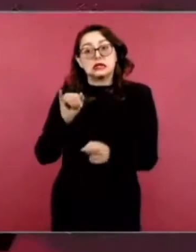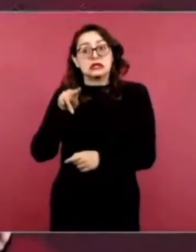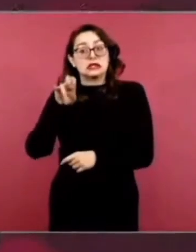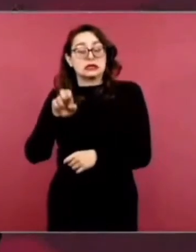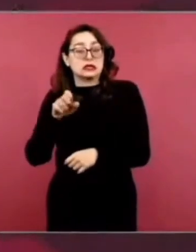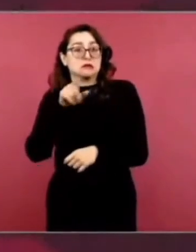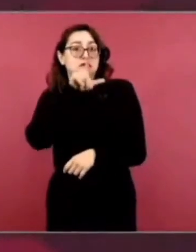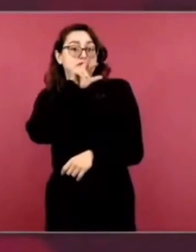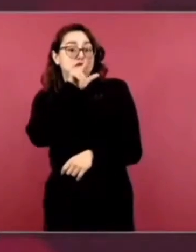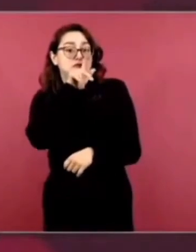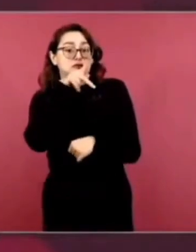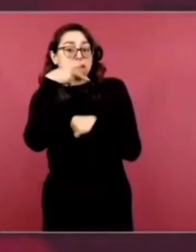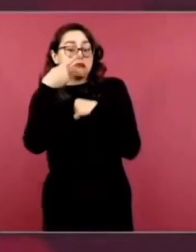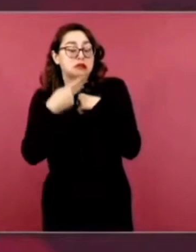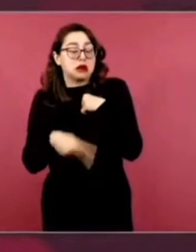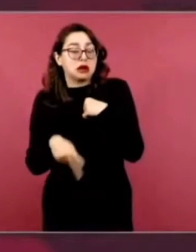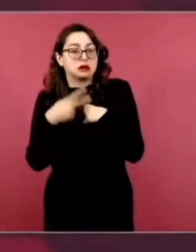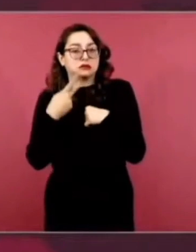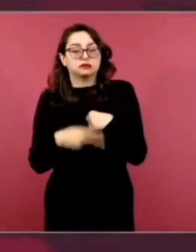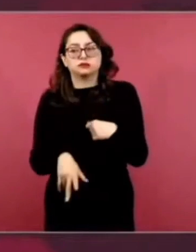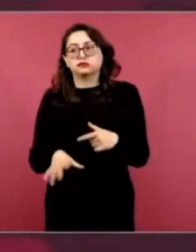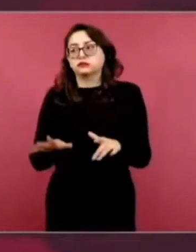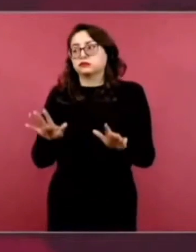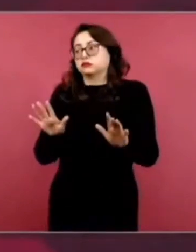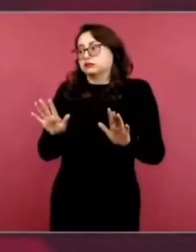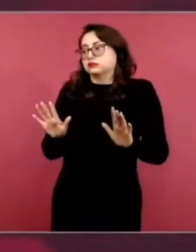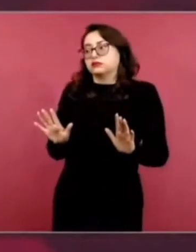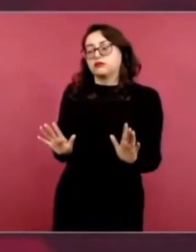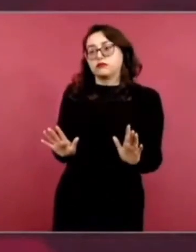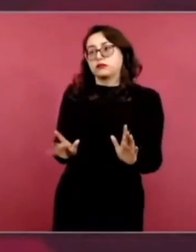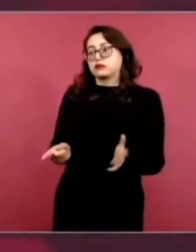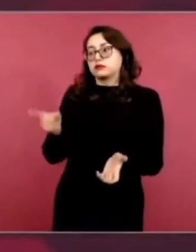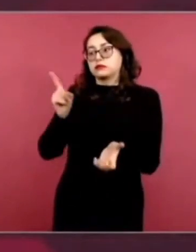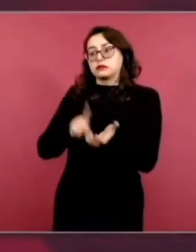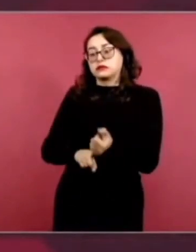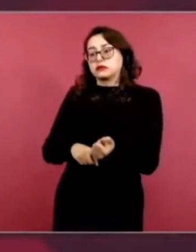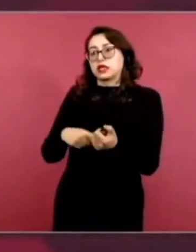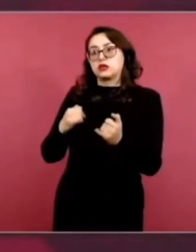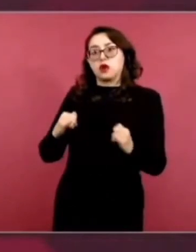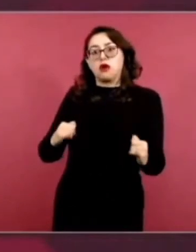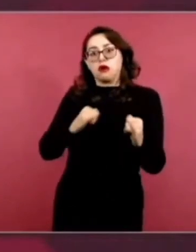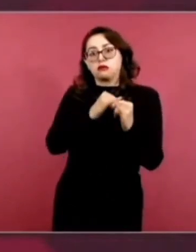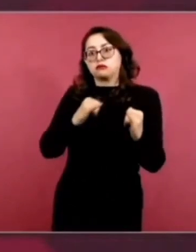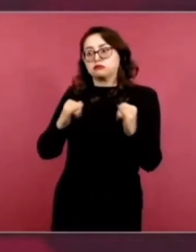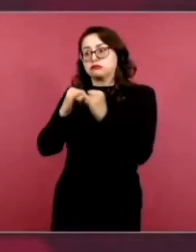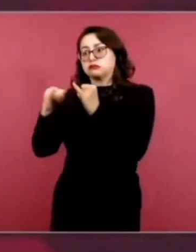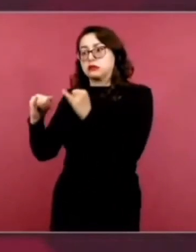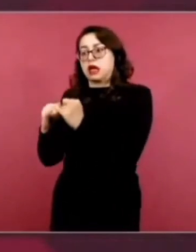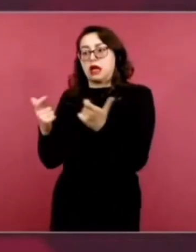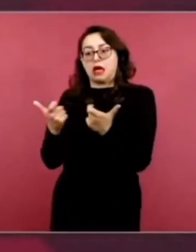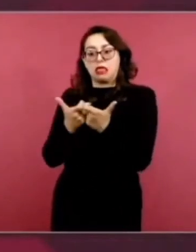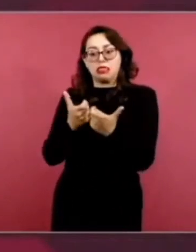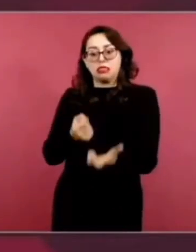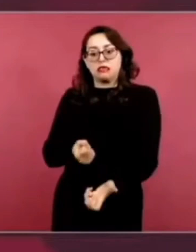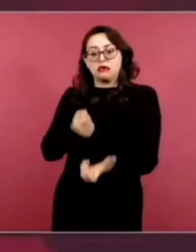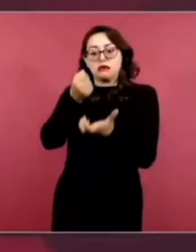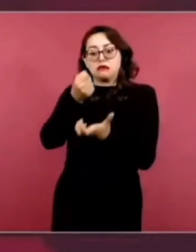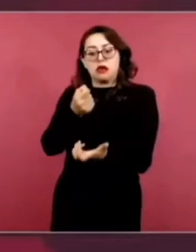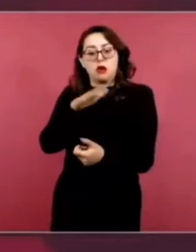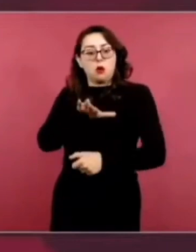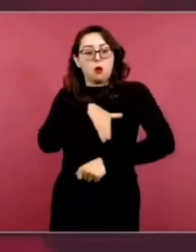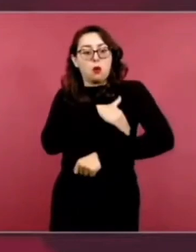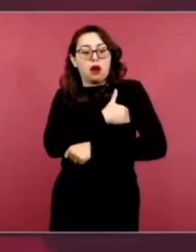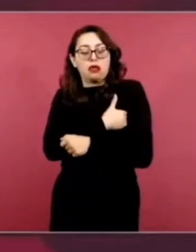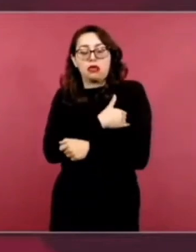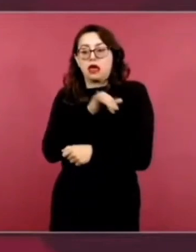Sabemos que existen diferentes fideicomisos, se tendrán cada uno que evaluar, pero ese